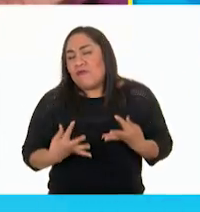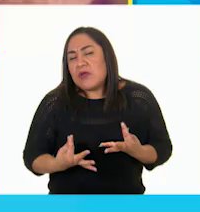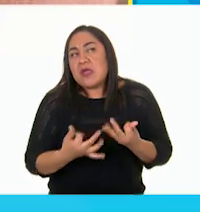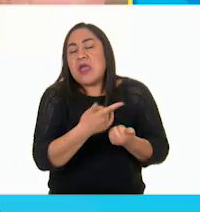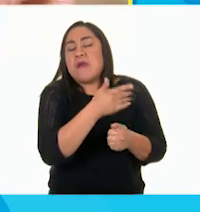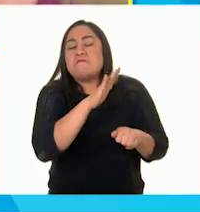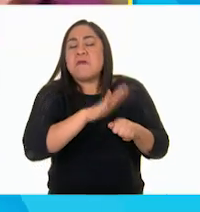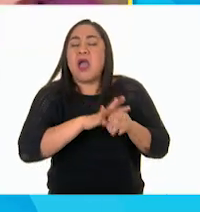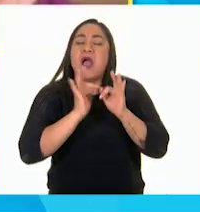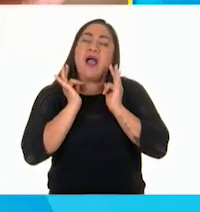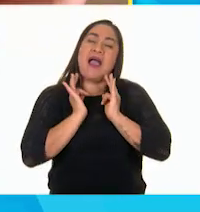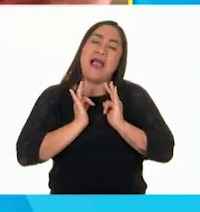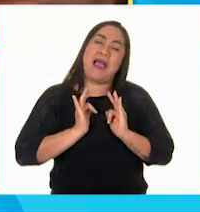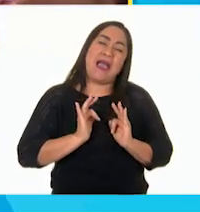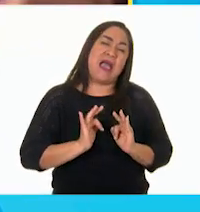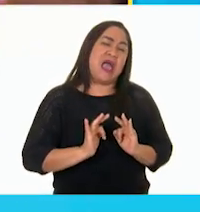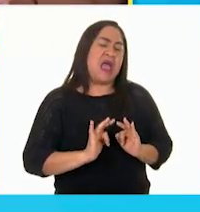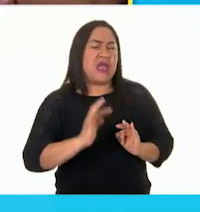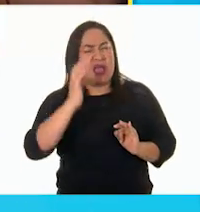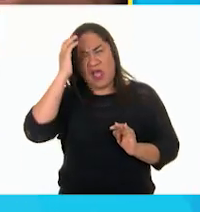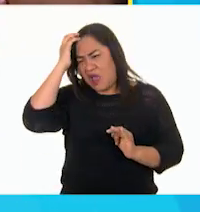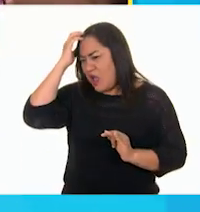calmarlo. ¡Ay! ¿Qué pasó?